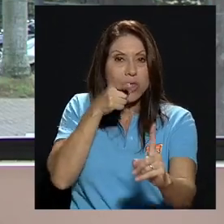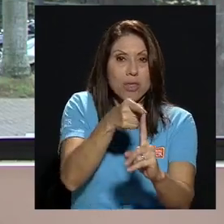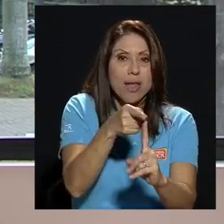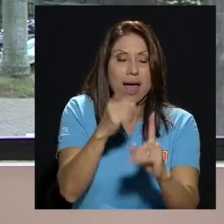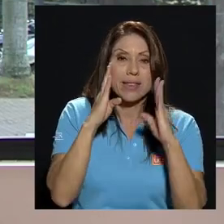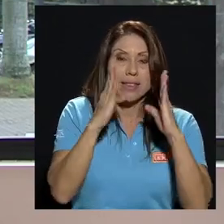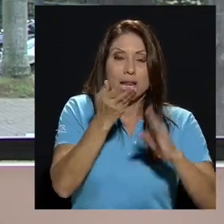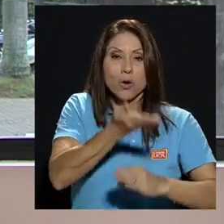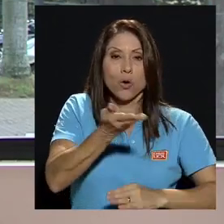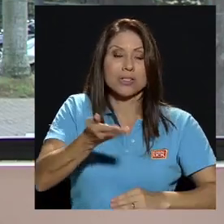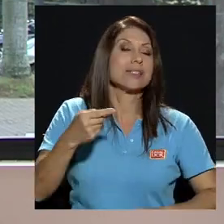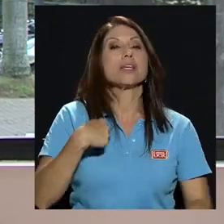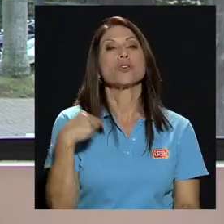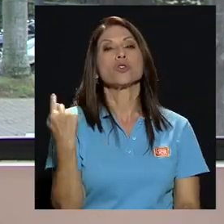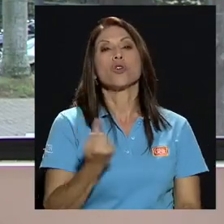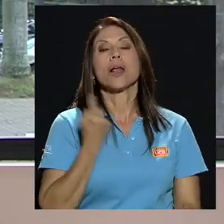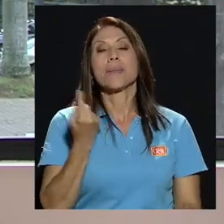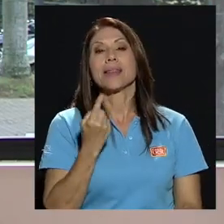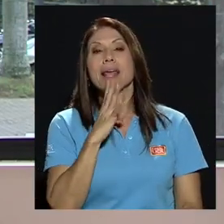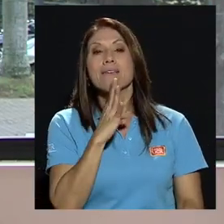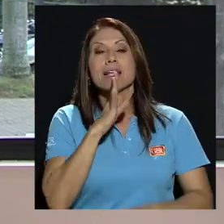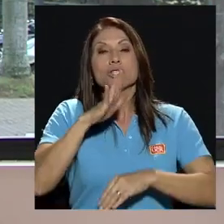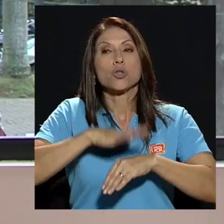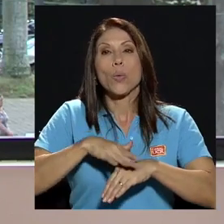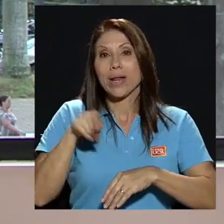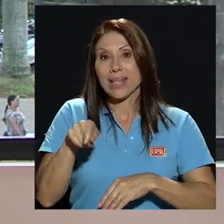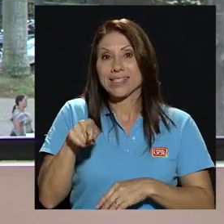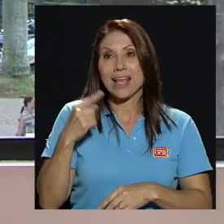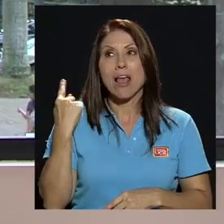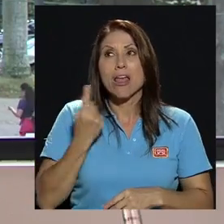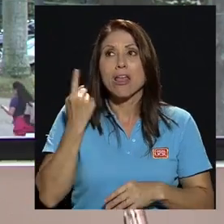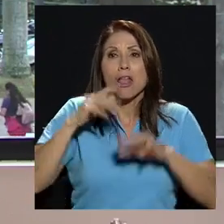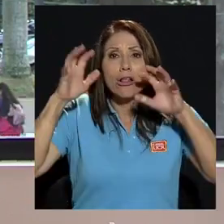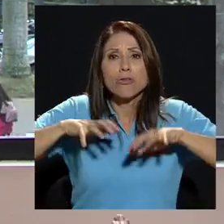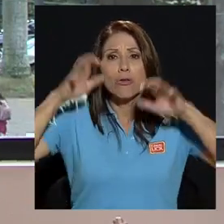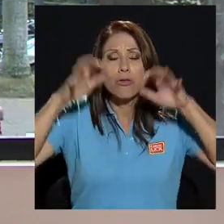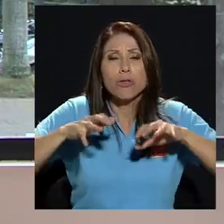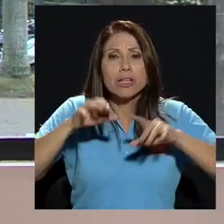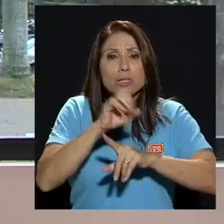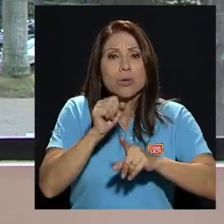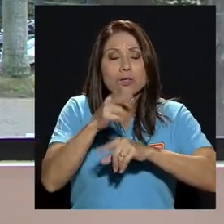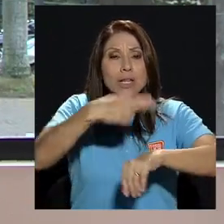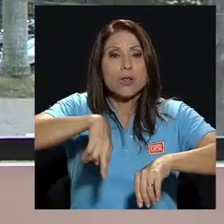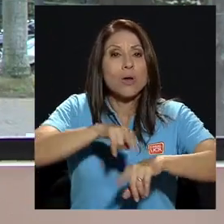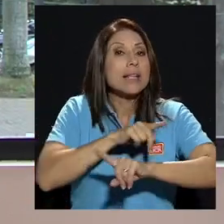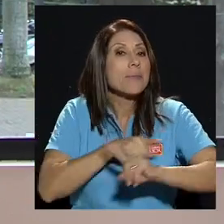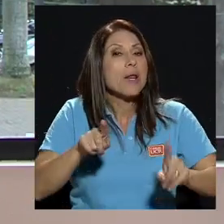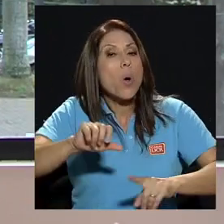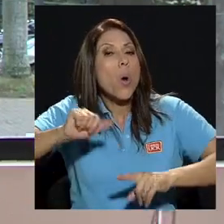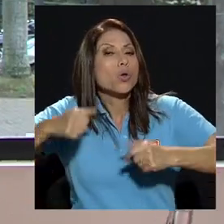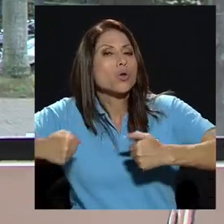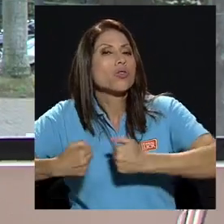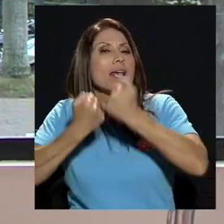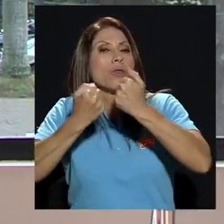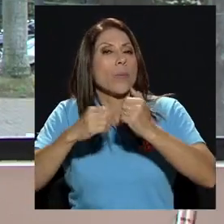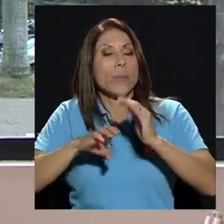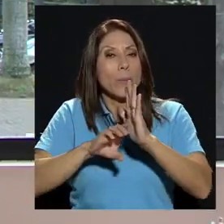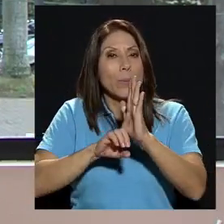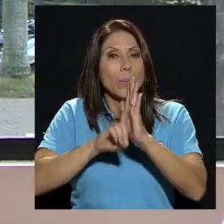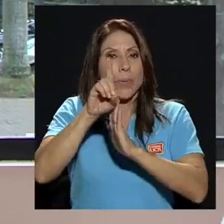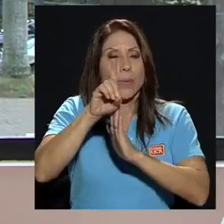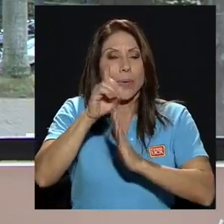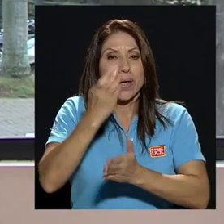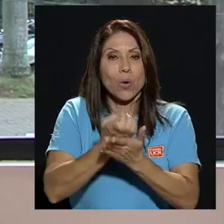un aspecto que es este de la atención de las amenazas naturales pero también tenemos otros grandes retos como por ejemplo en el desarrollo económico del país